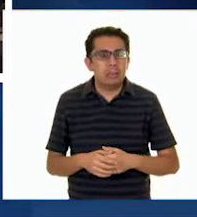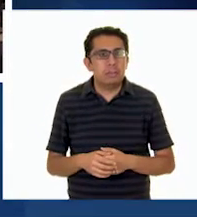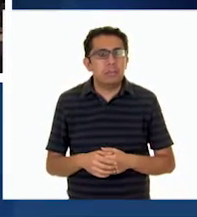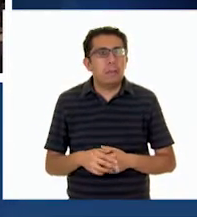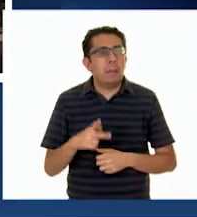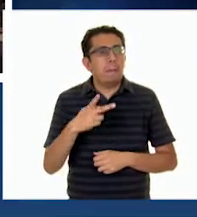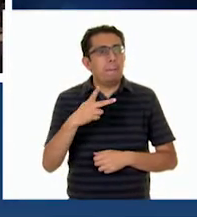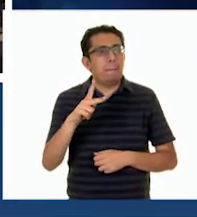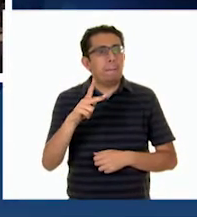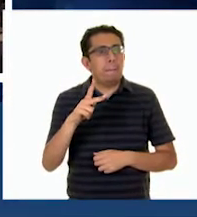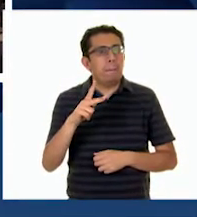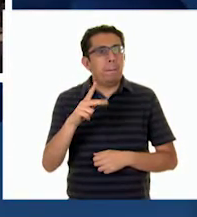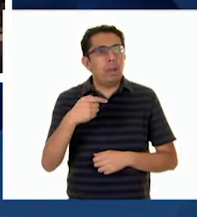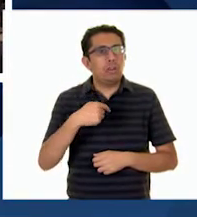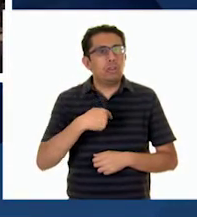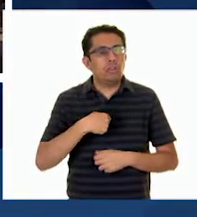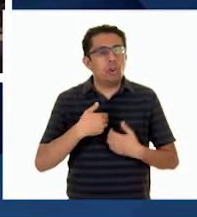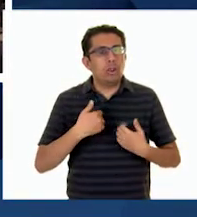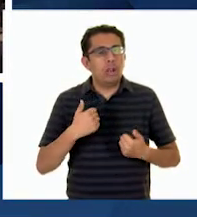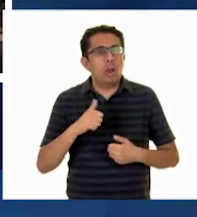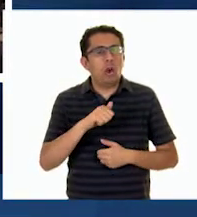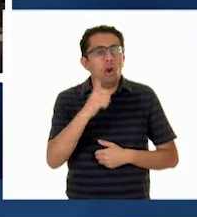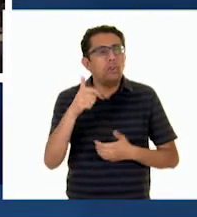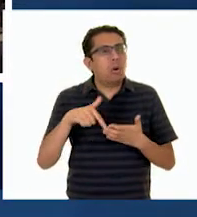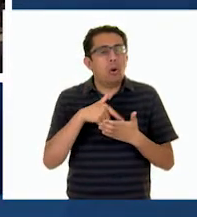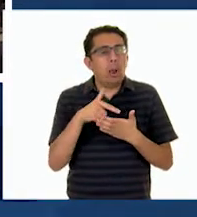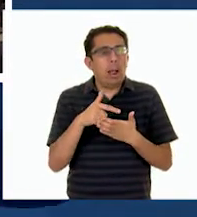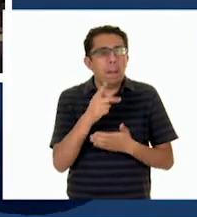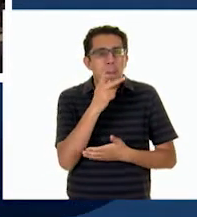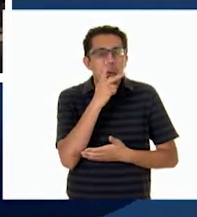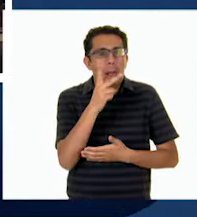Pero yo entiendo en otro lugar donde no existen las palabras.